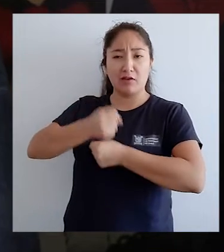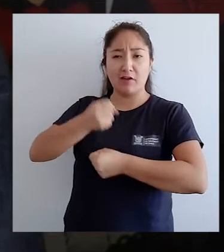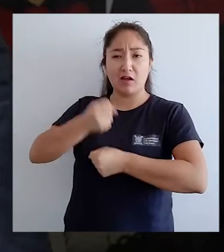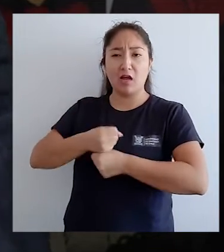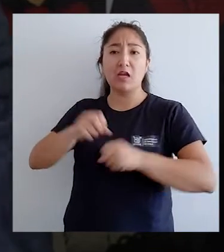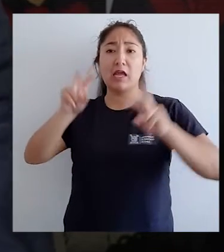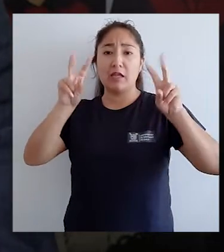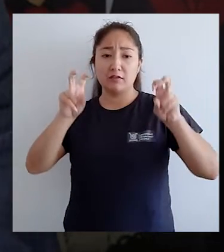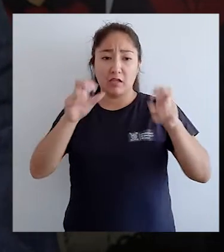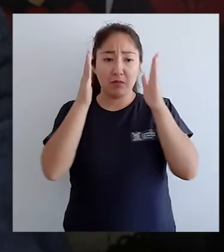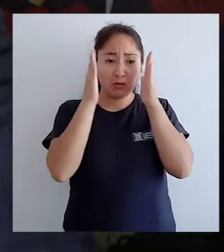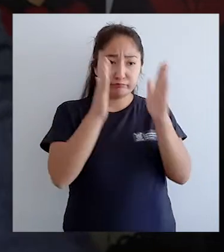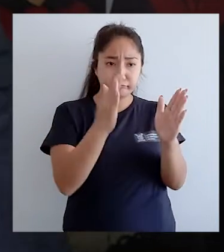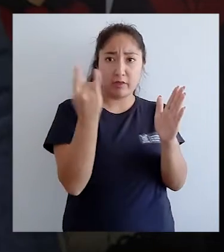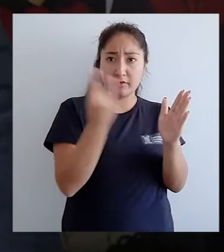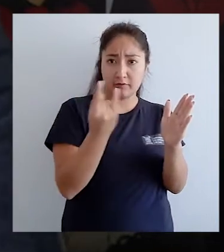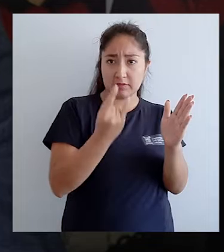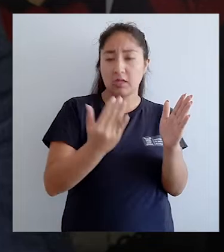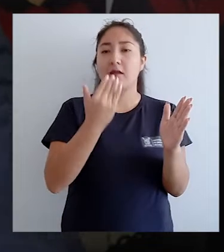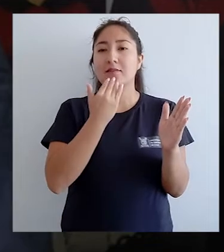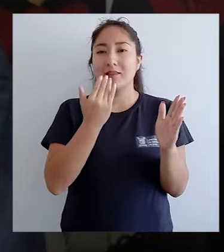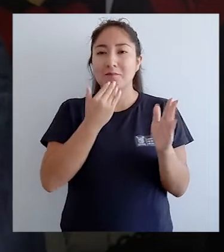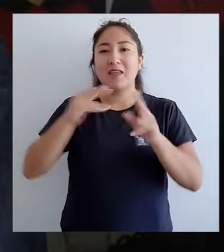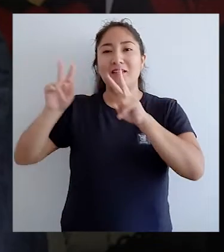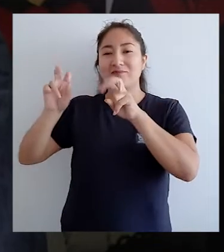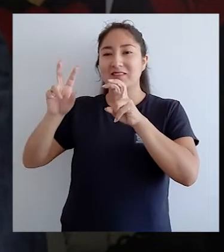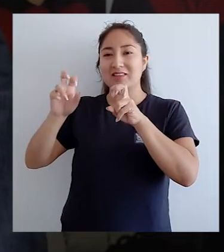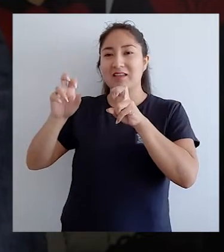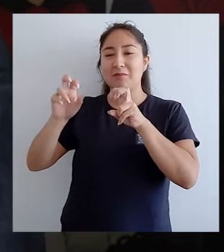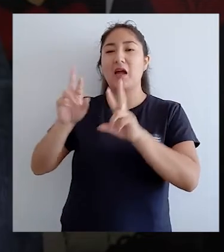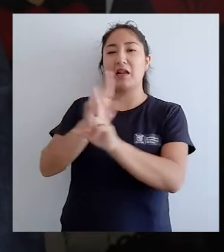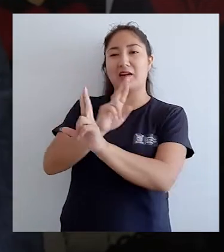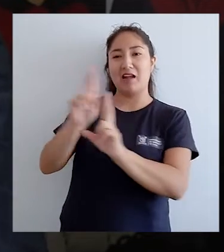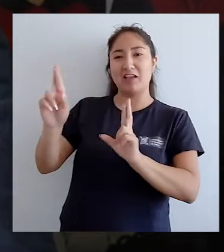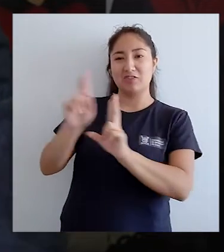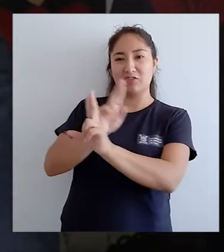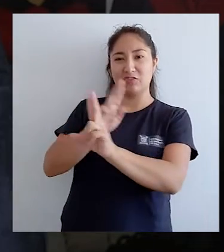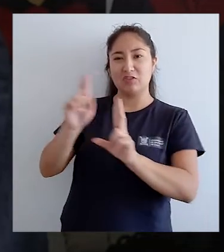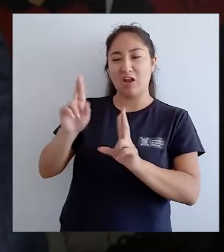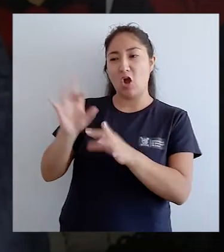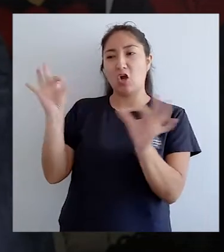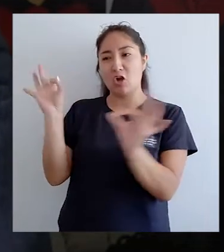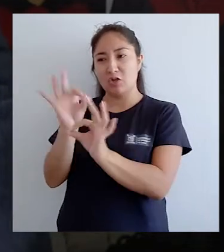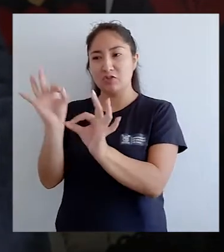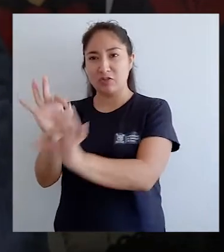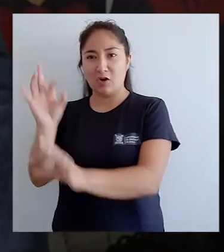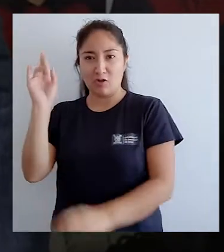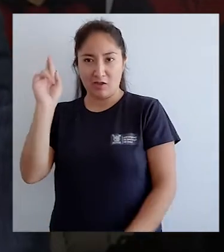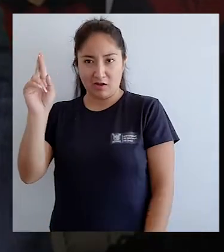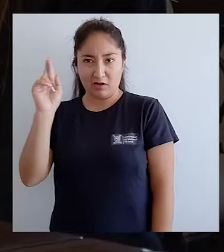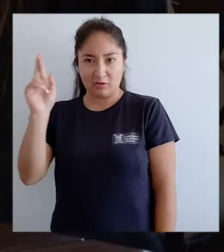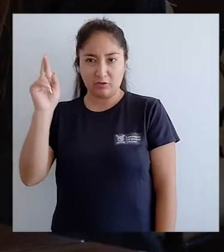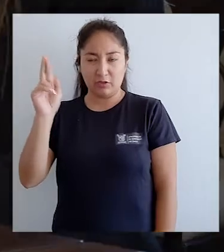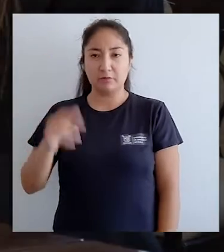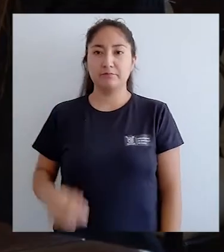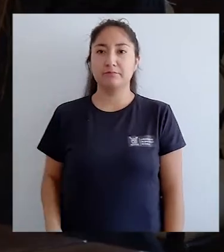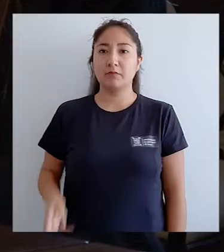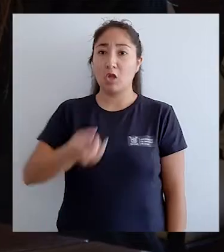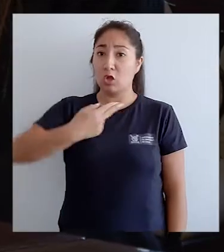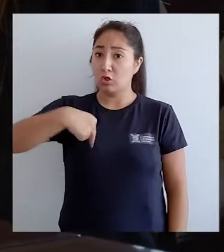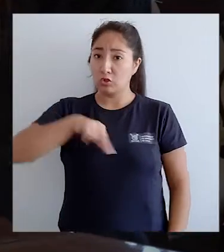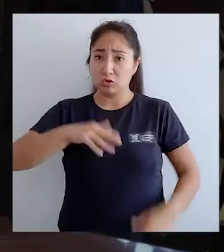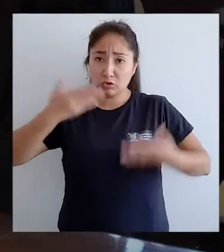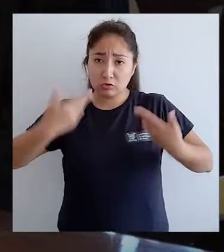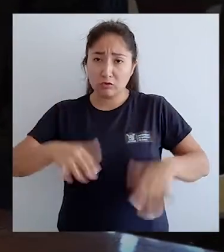tanto temas propios de la universidad como también temas relacionados con el Consejo de Rectores. También hemos